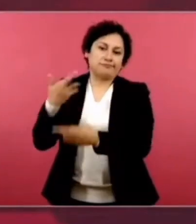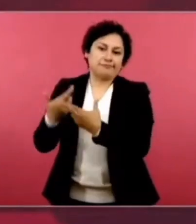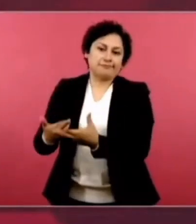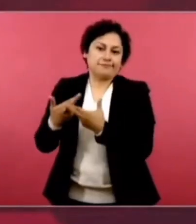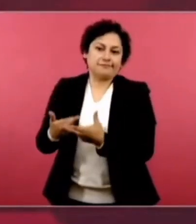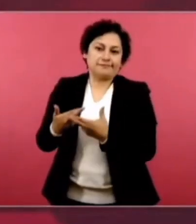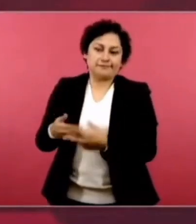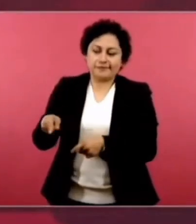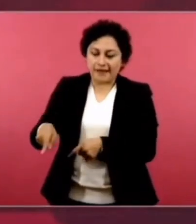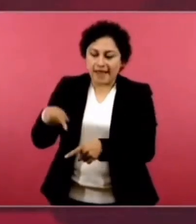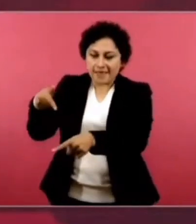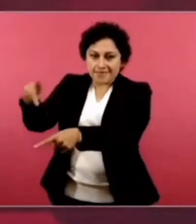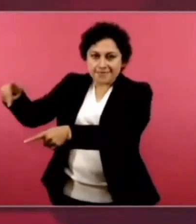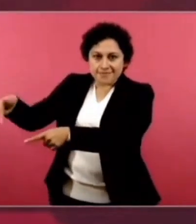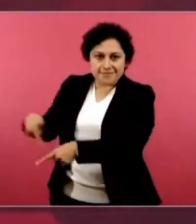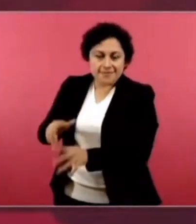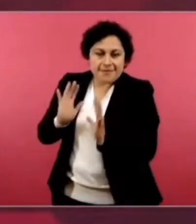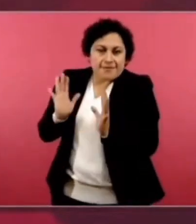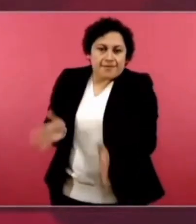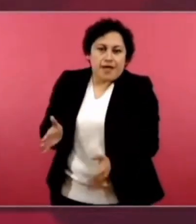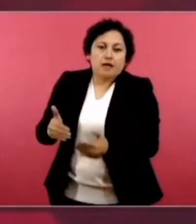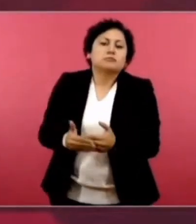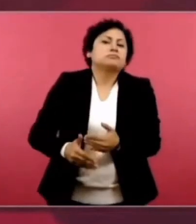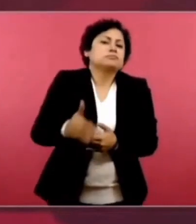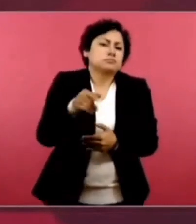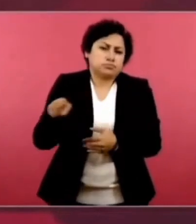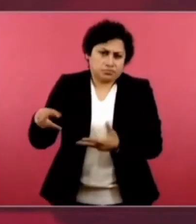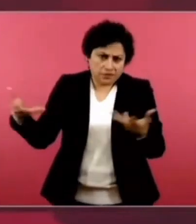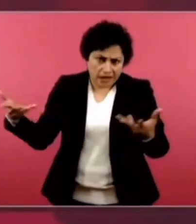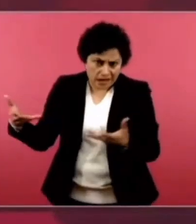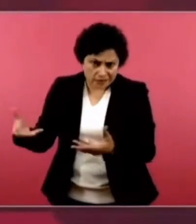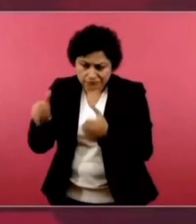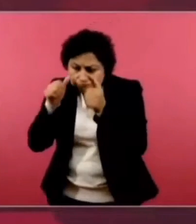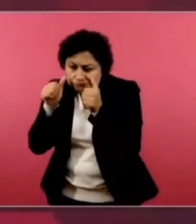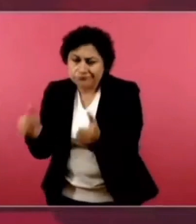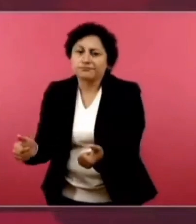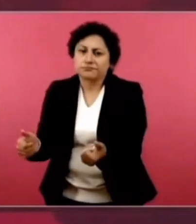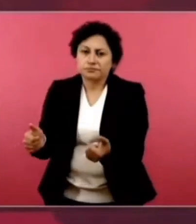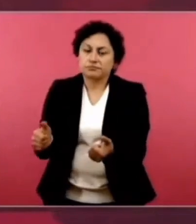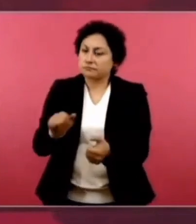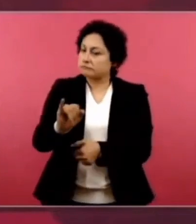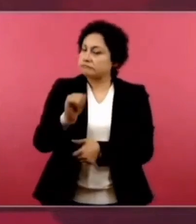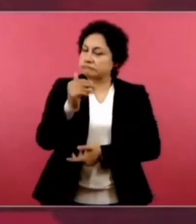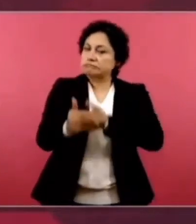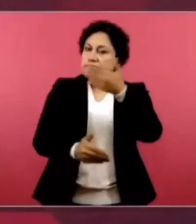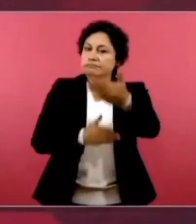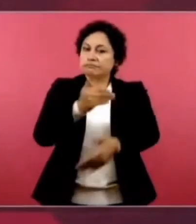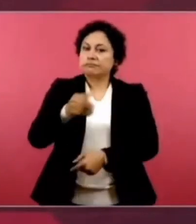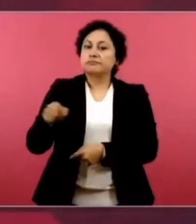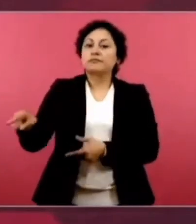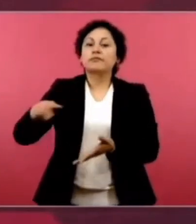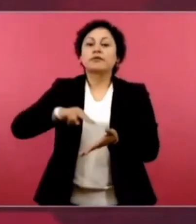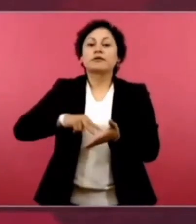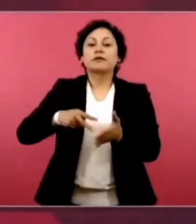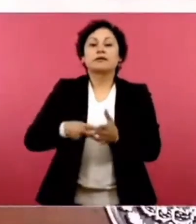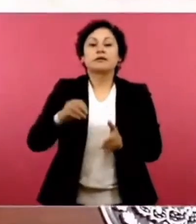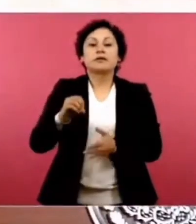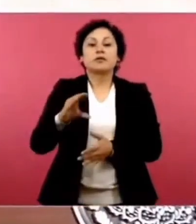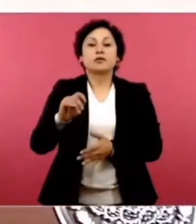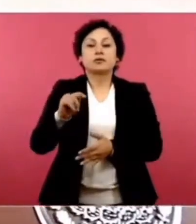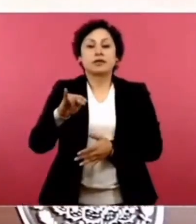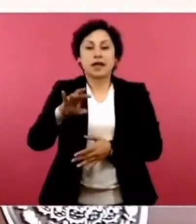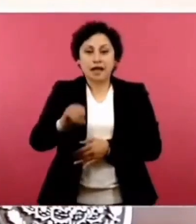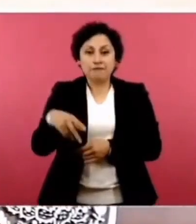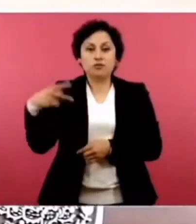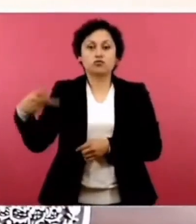planta. Entonces, se ha avanzado mucho, rescató dos veces que el dinero no es eso